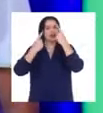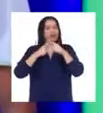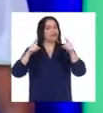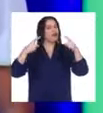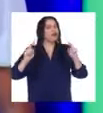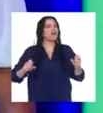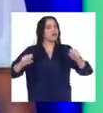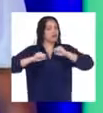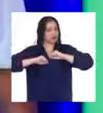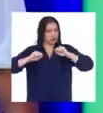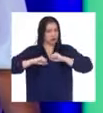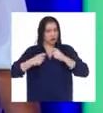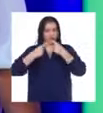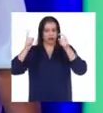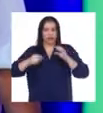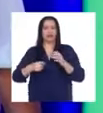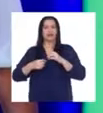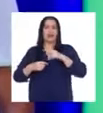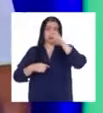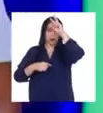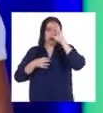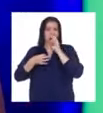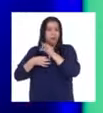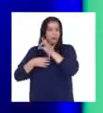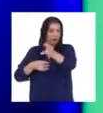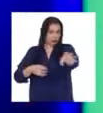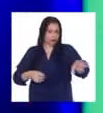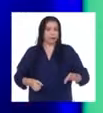deportes en diferentes departamentos.